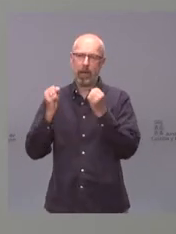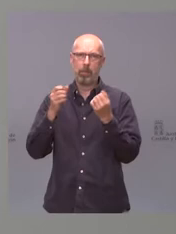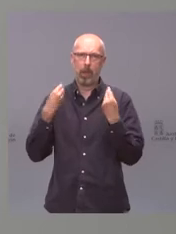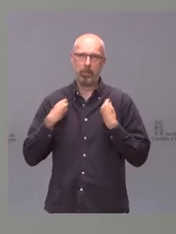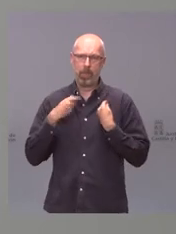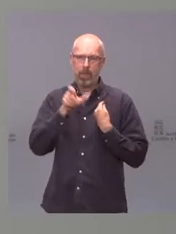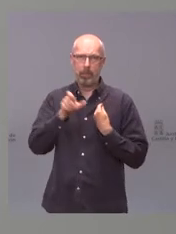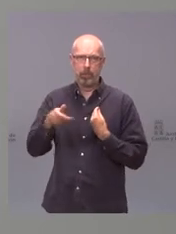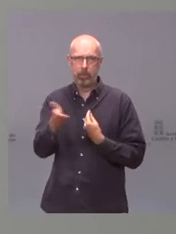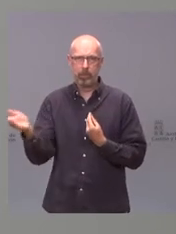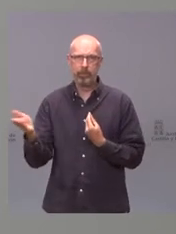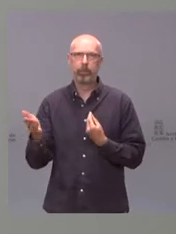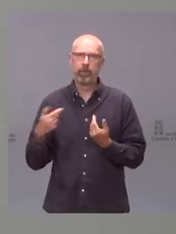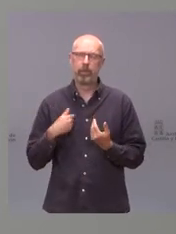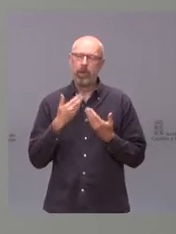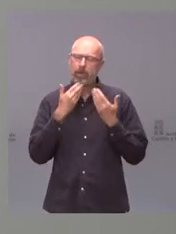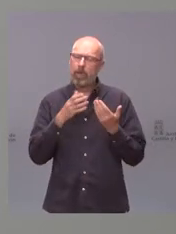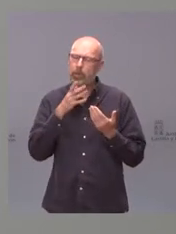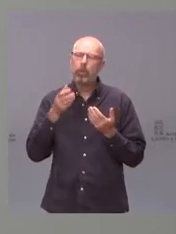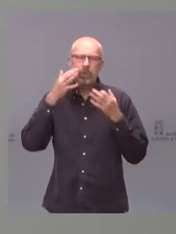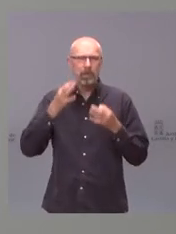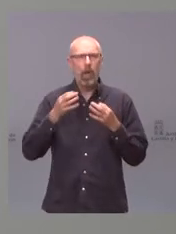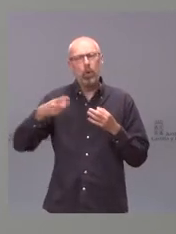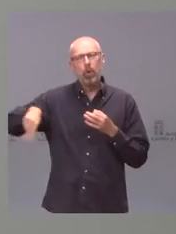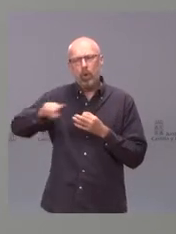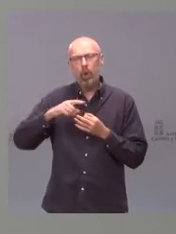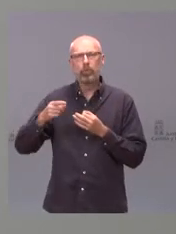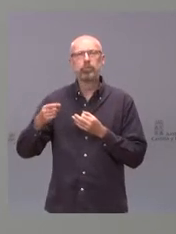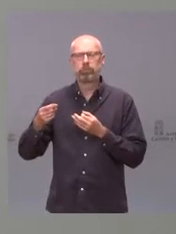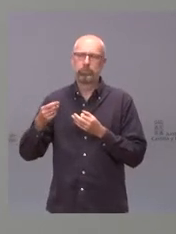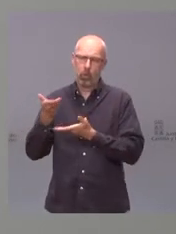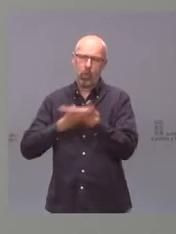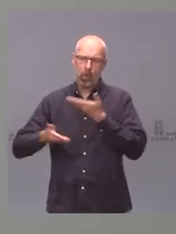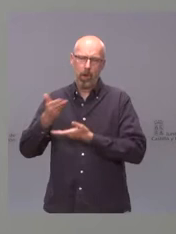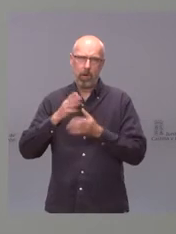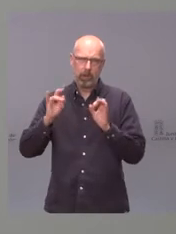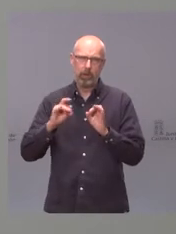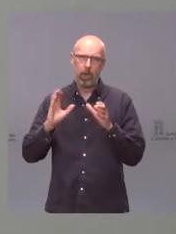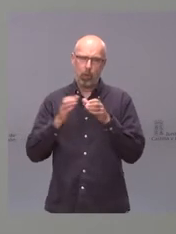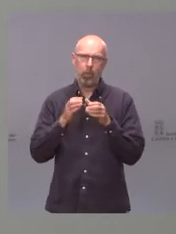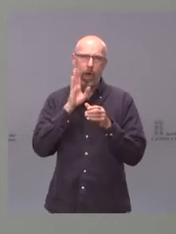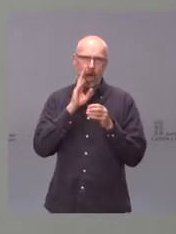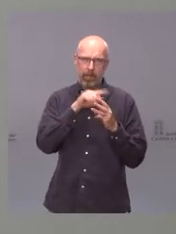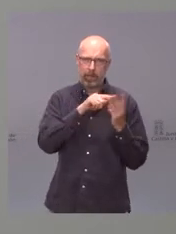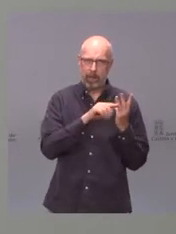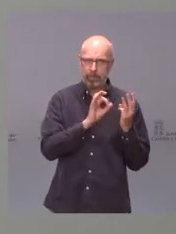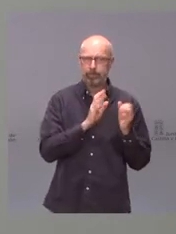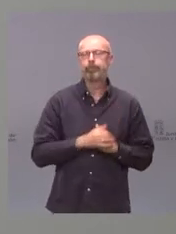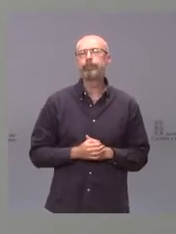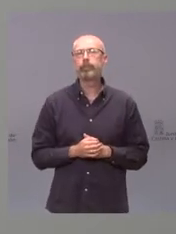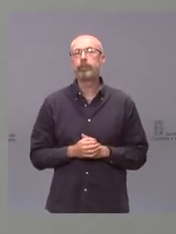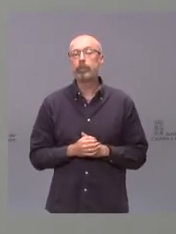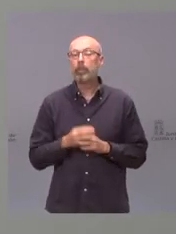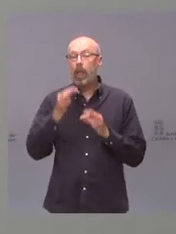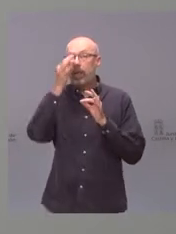segura solidaridad que vamos a recibir de las personas que tienen estos grupos sanguíneos. Según los últimos datos